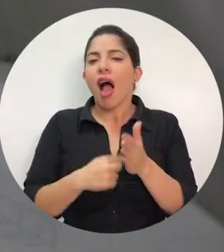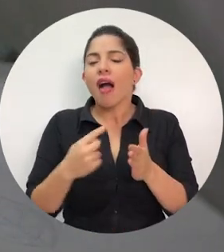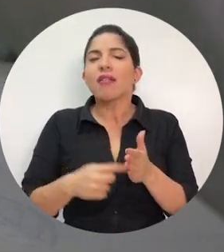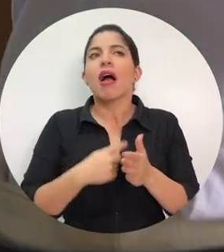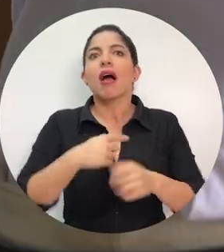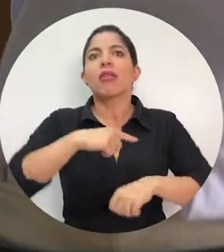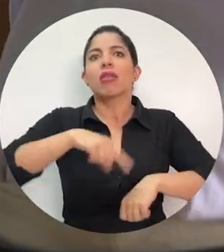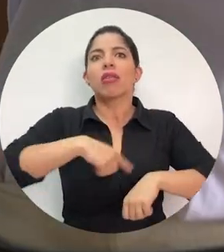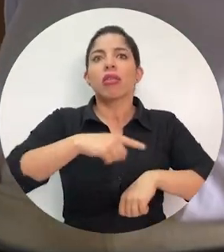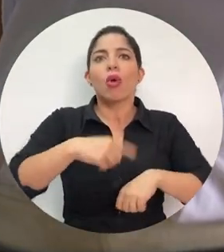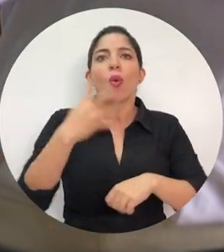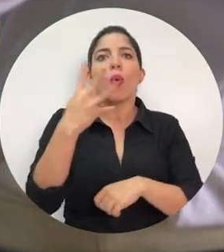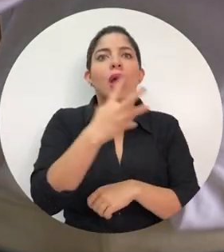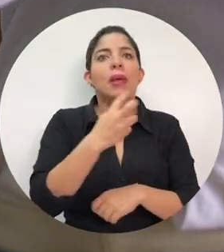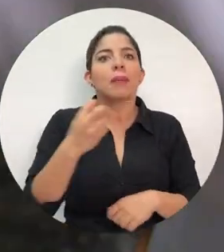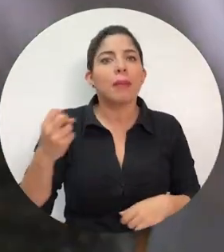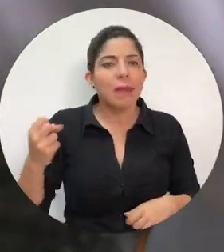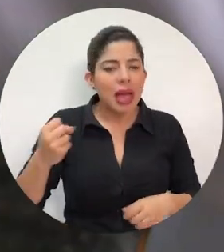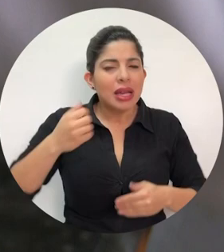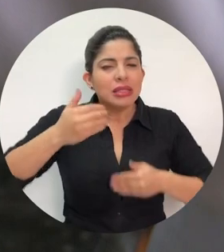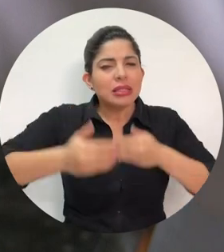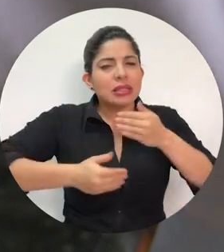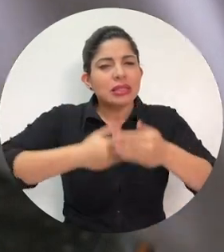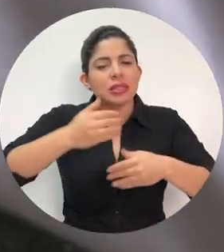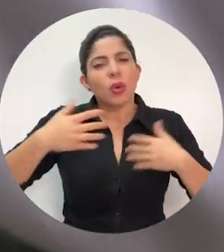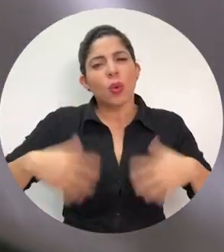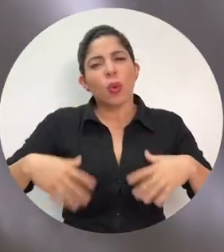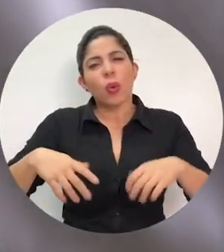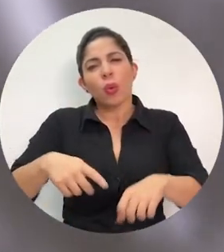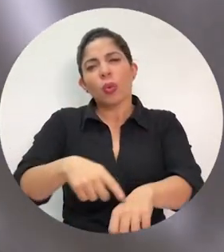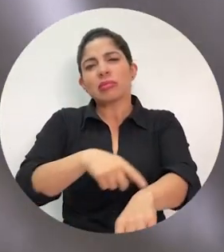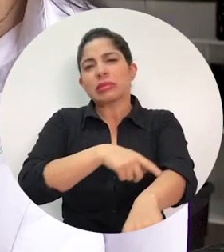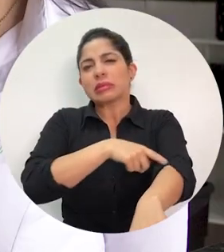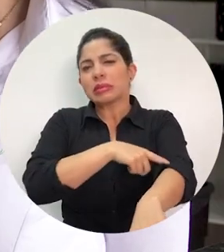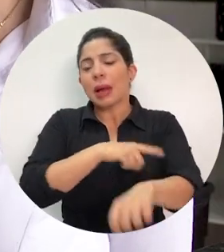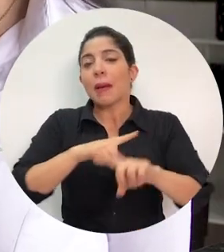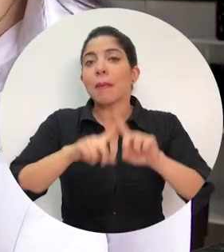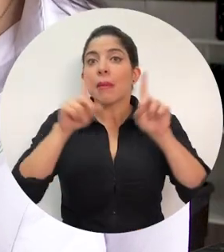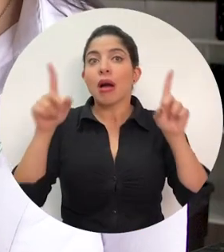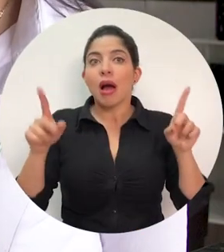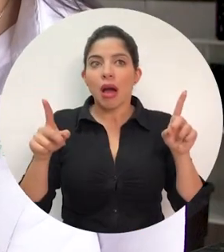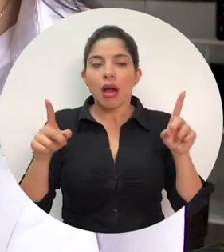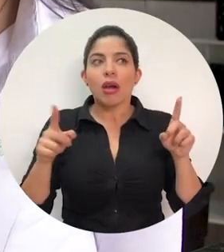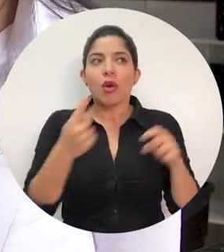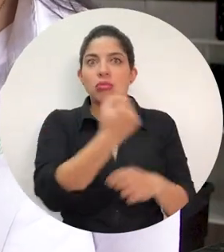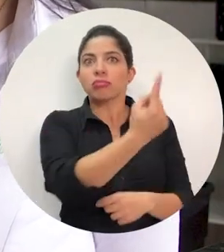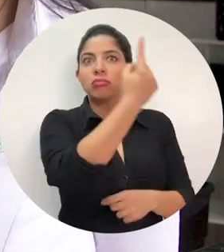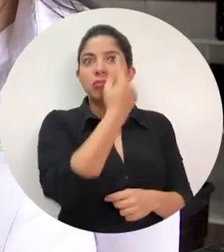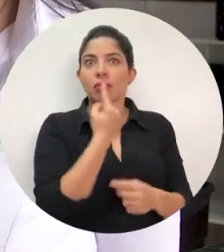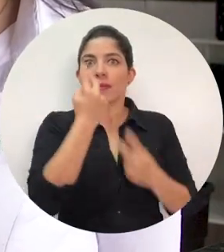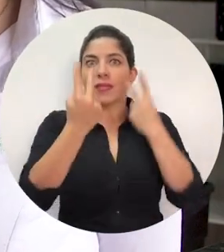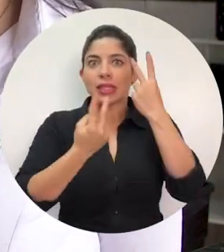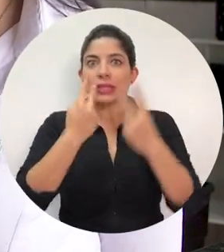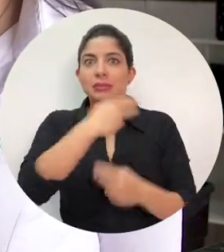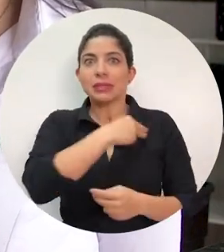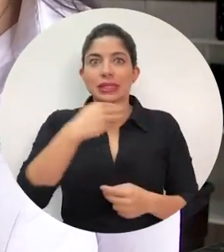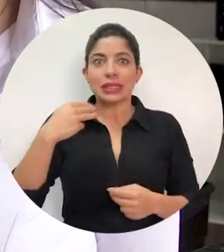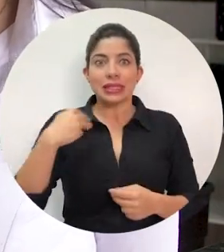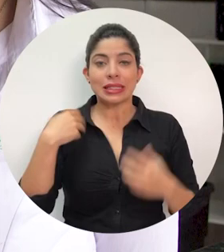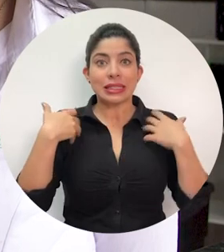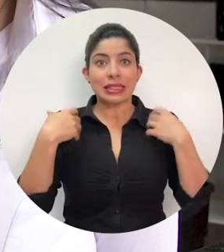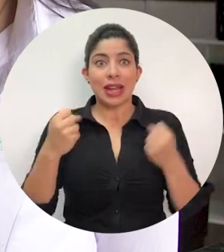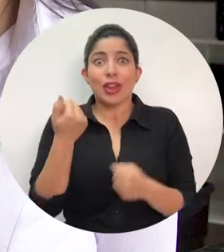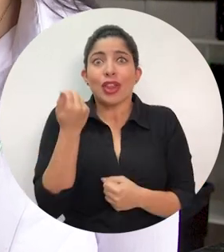A veces se duraba hasta cuatro meses y era un proceso bastante extenso, sin embargo recibimos la visita del